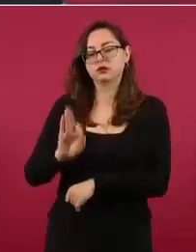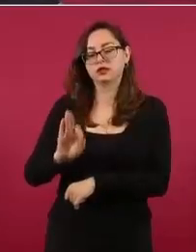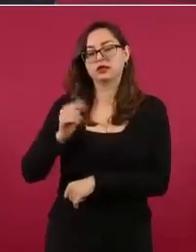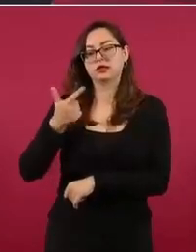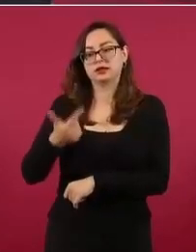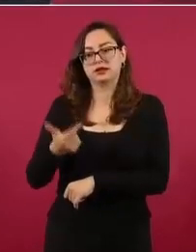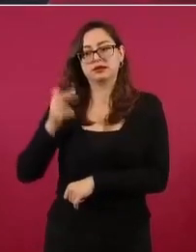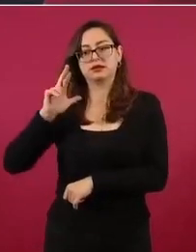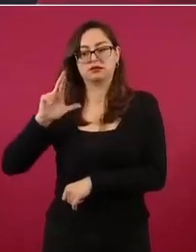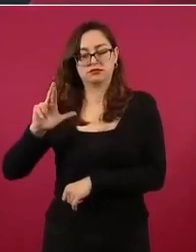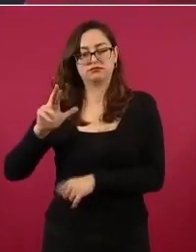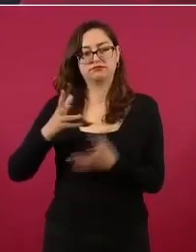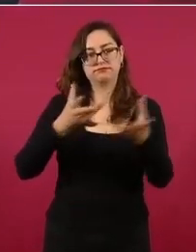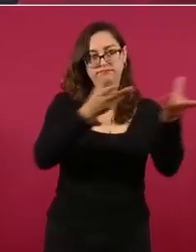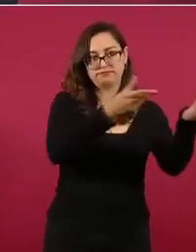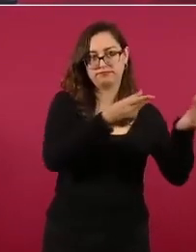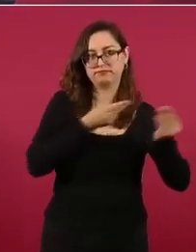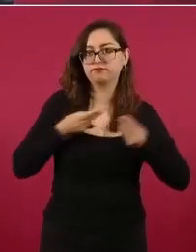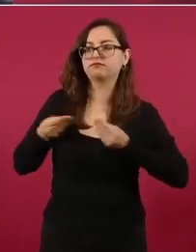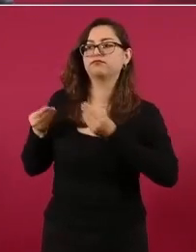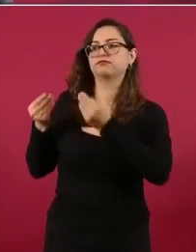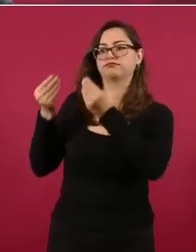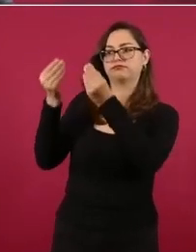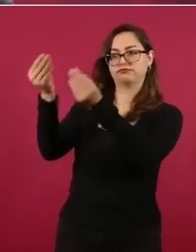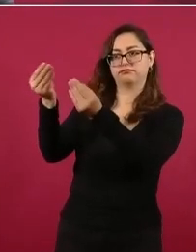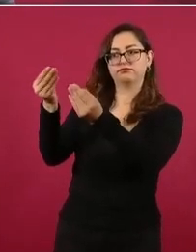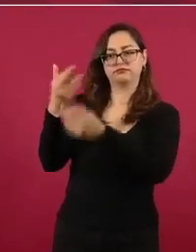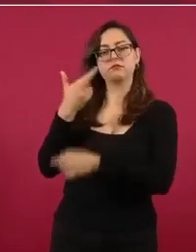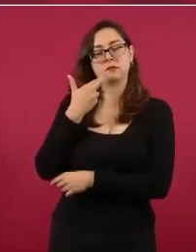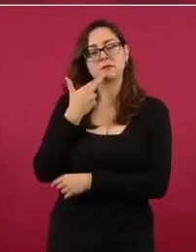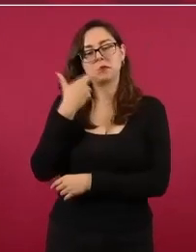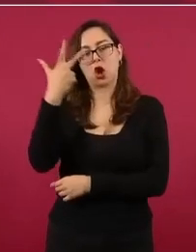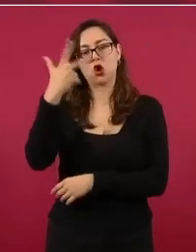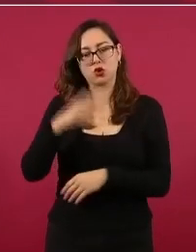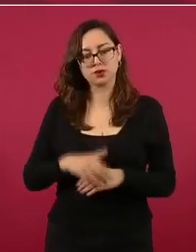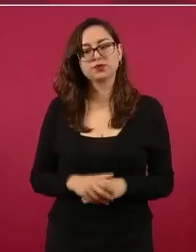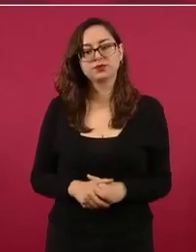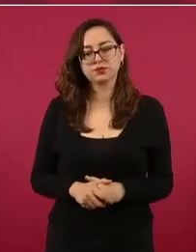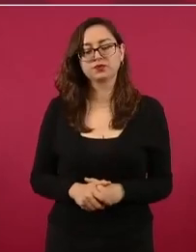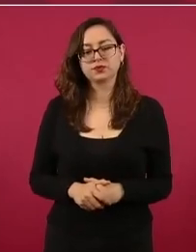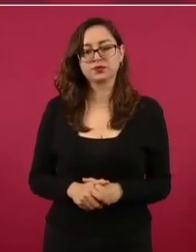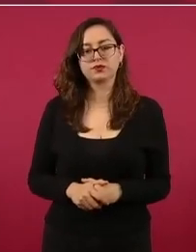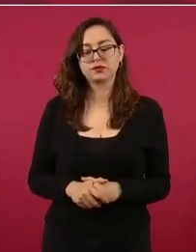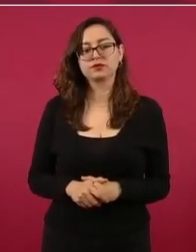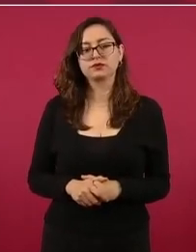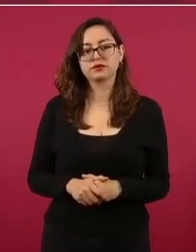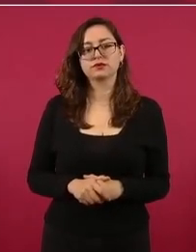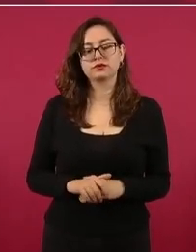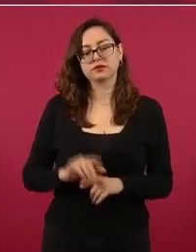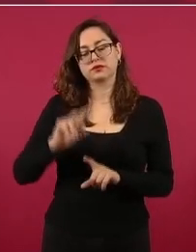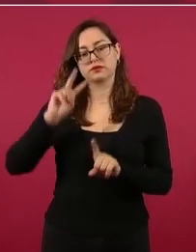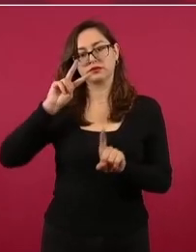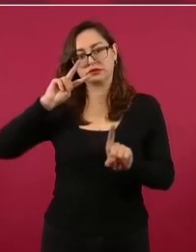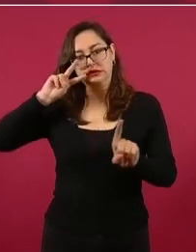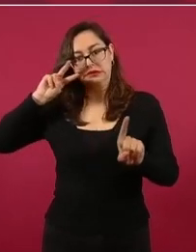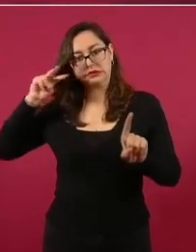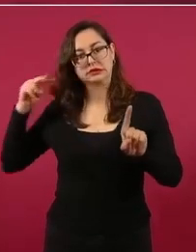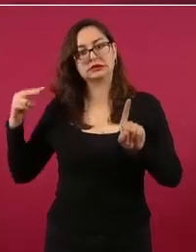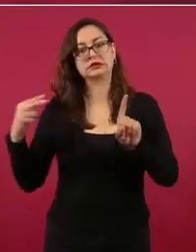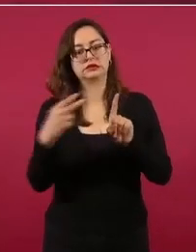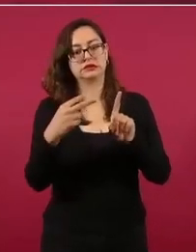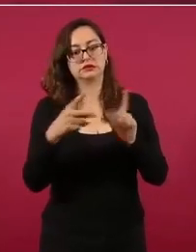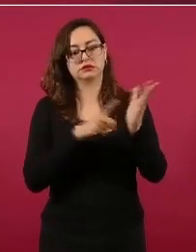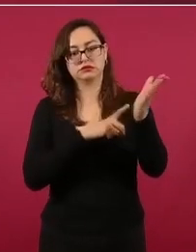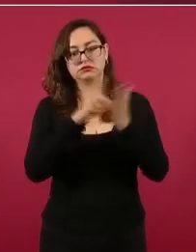la Fiscalía General con un enfoque de